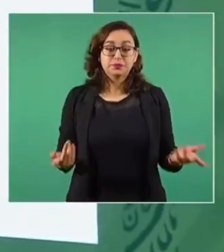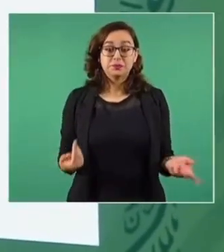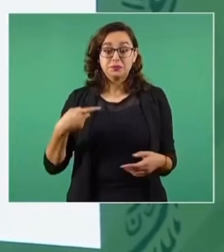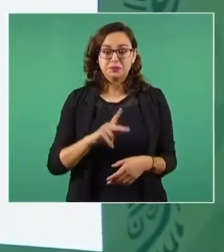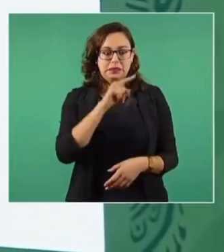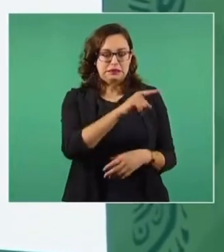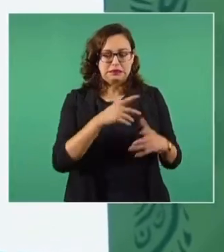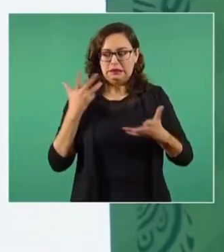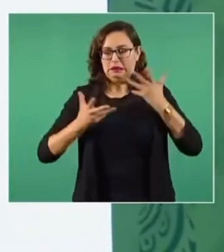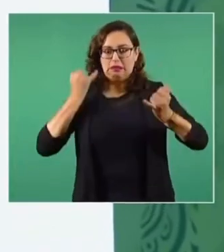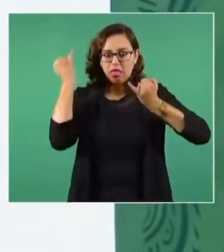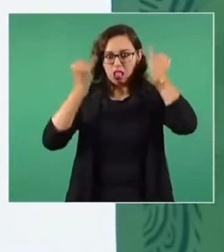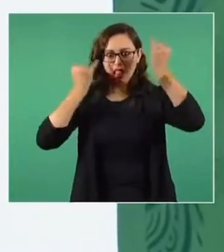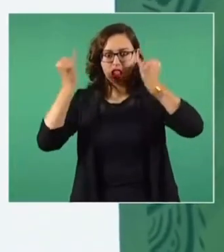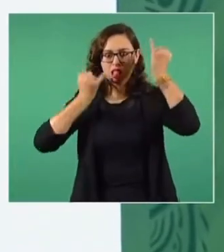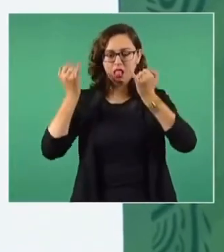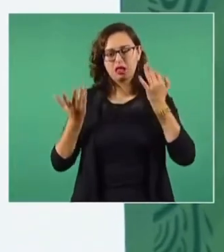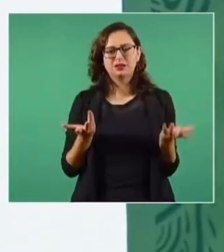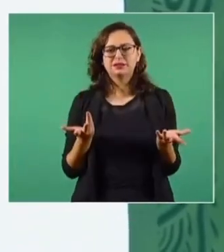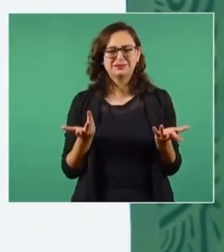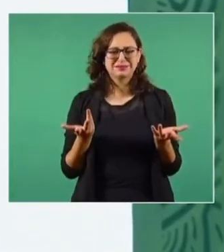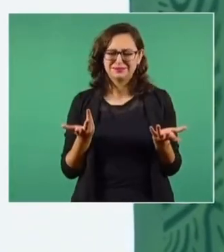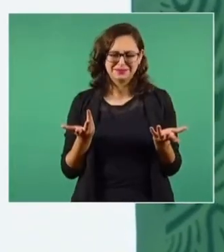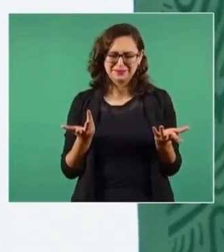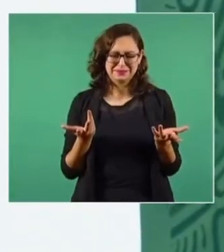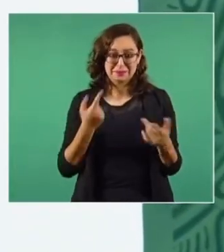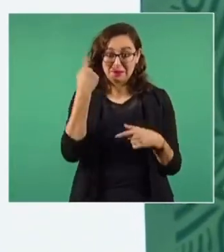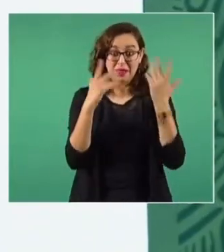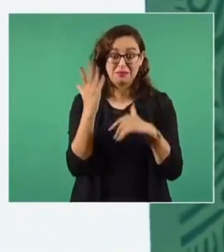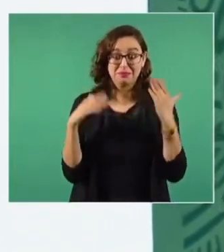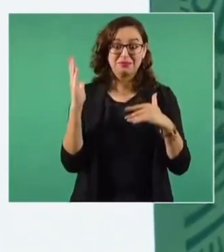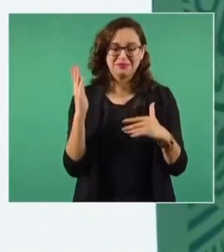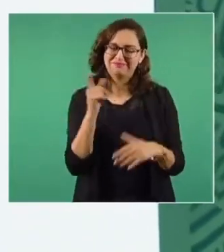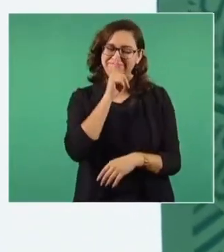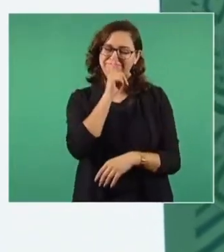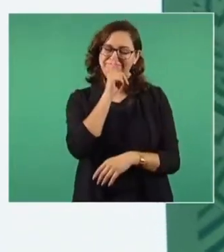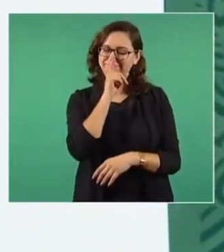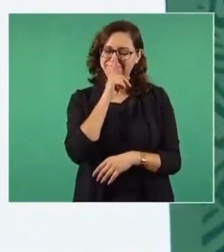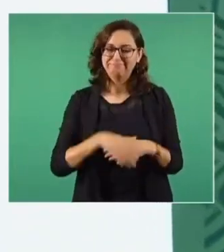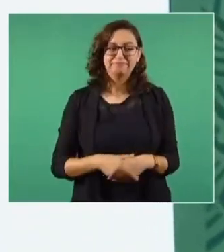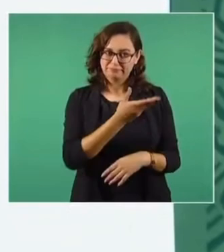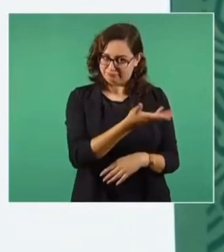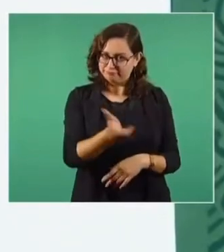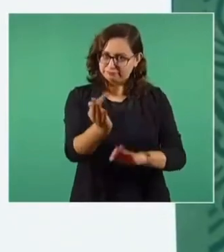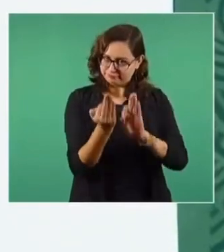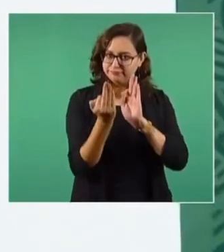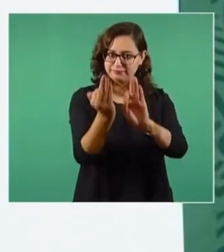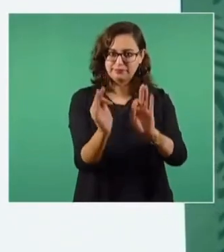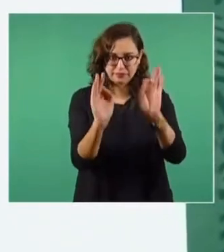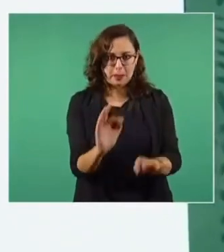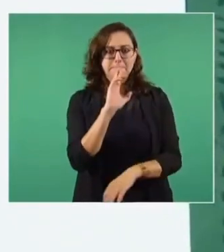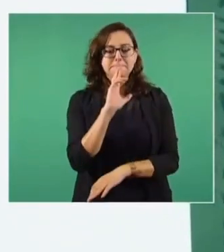maniobra politiquera el querer salir así, adelante. Mejor que vaya y que declare